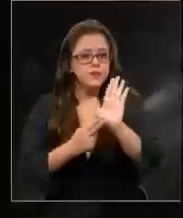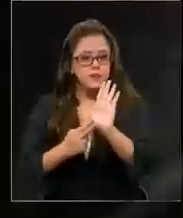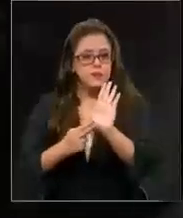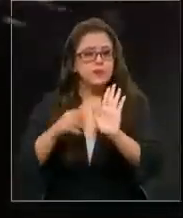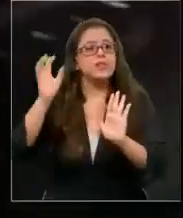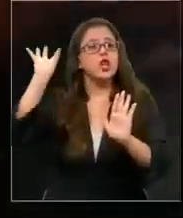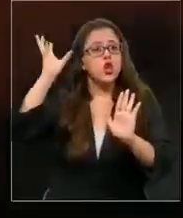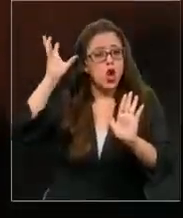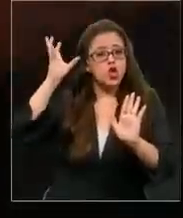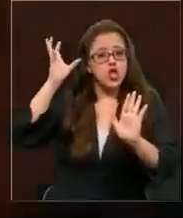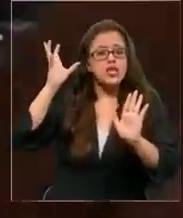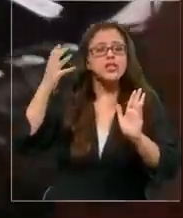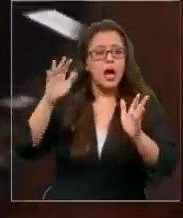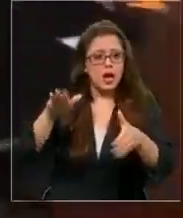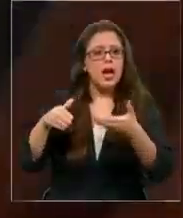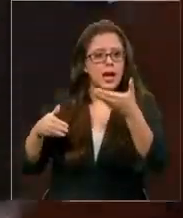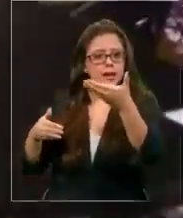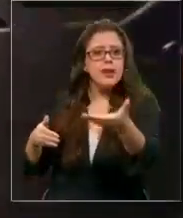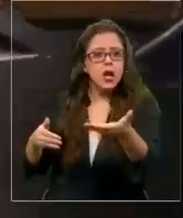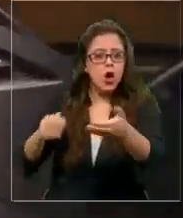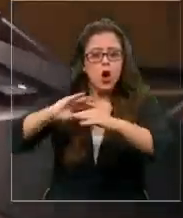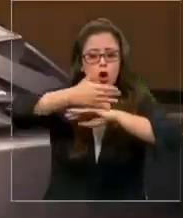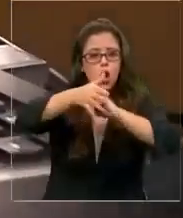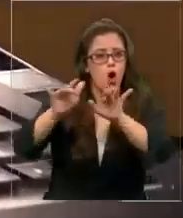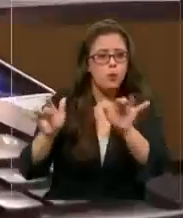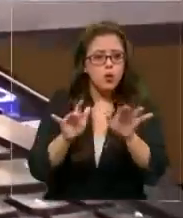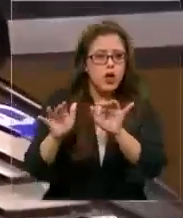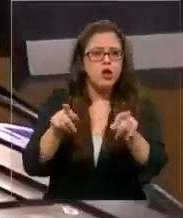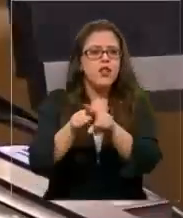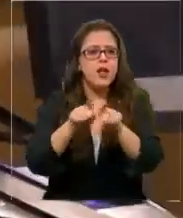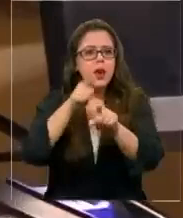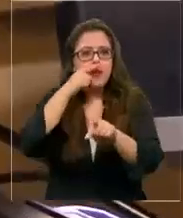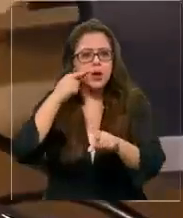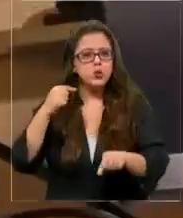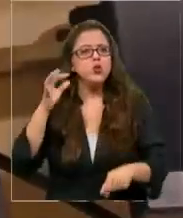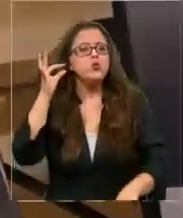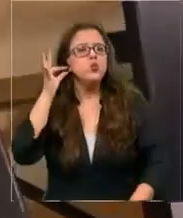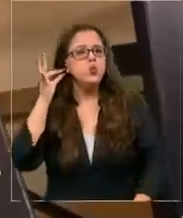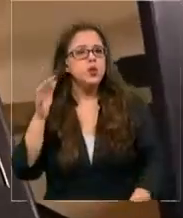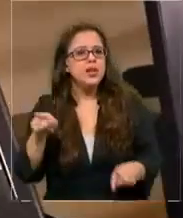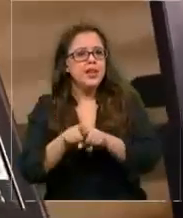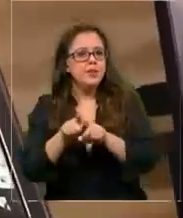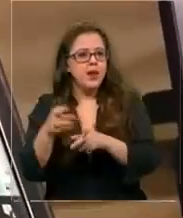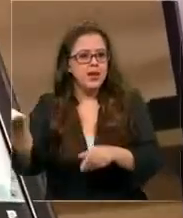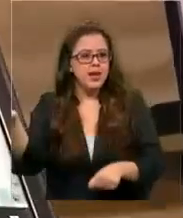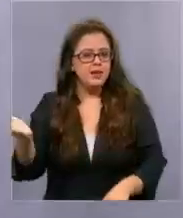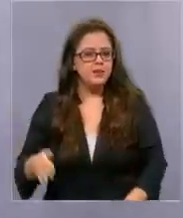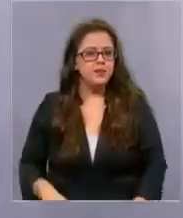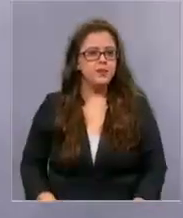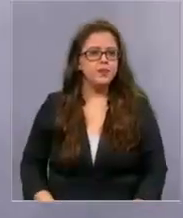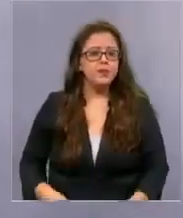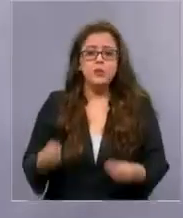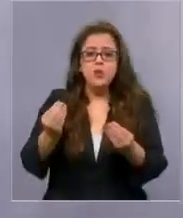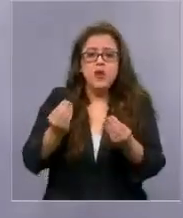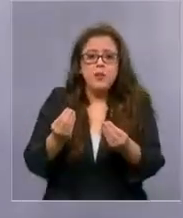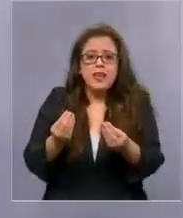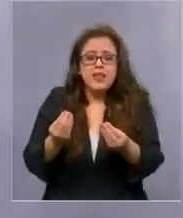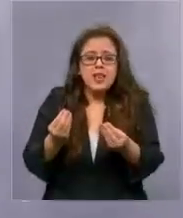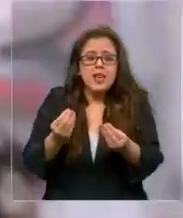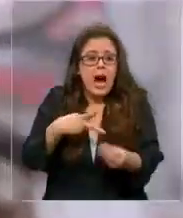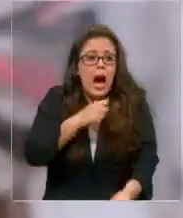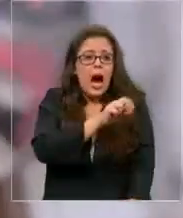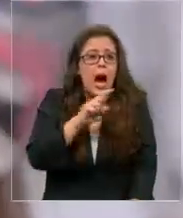inocencia, Ada entregó a Carabineros los computadores de su hermano. Era importante porque Harry estaba jugando ese día.